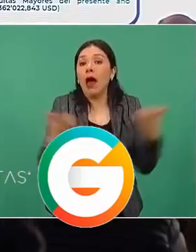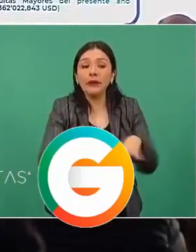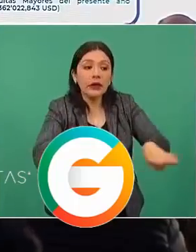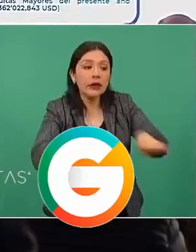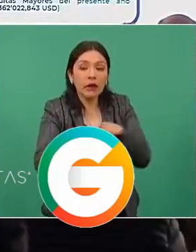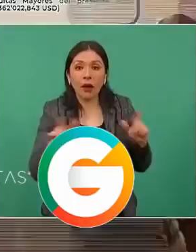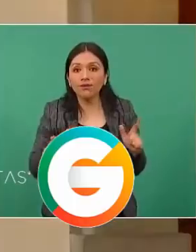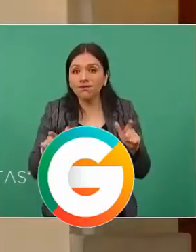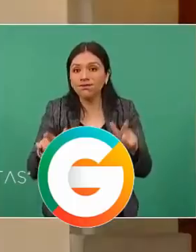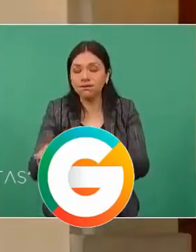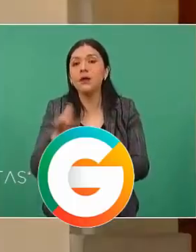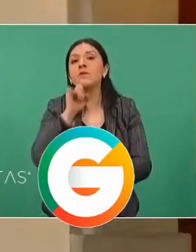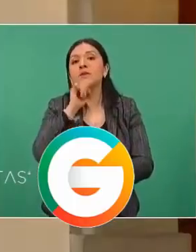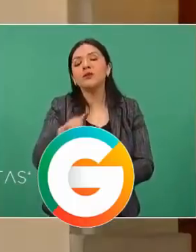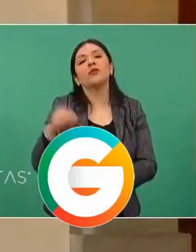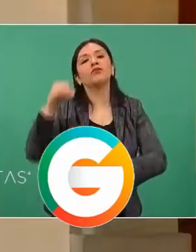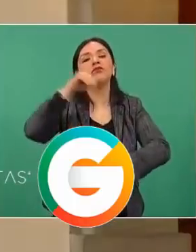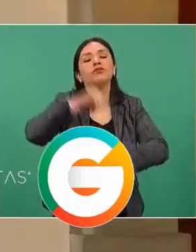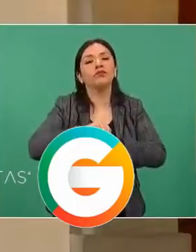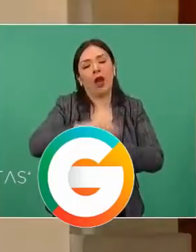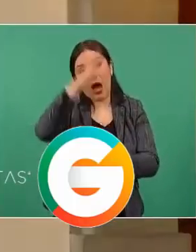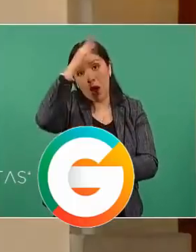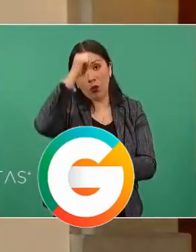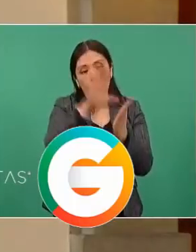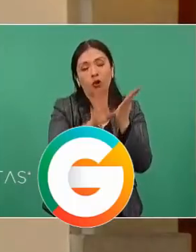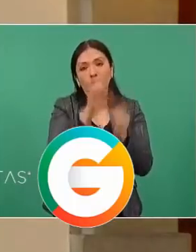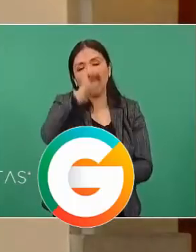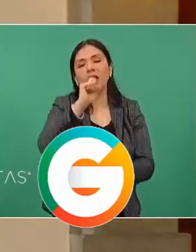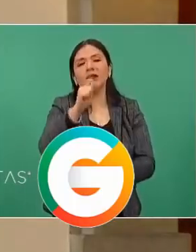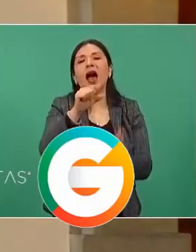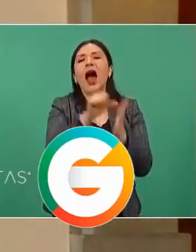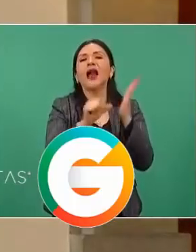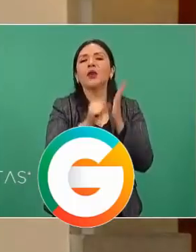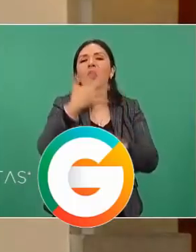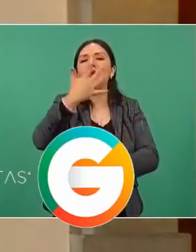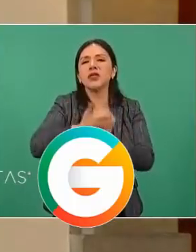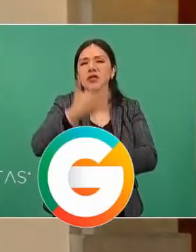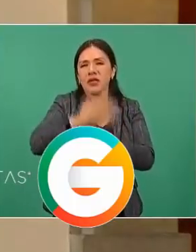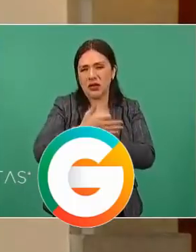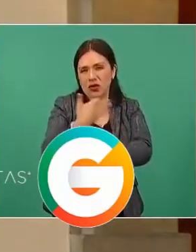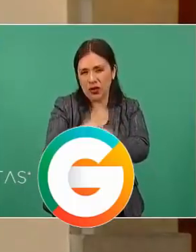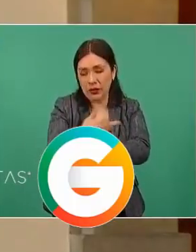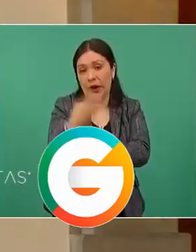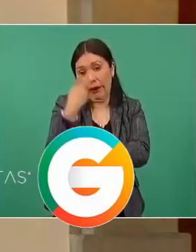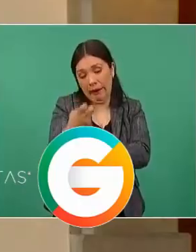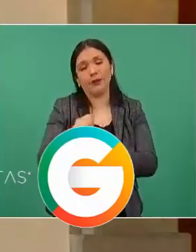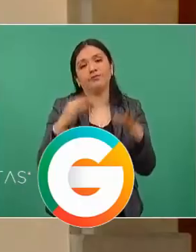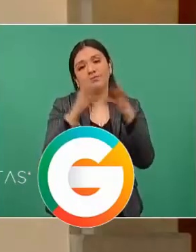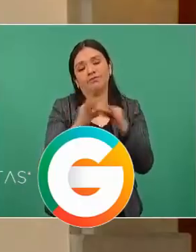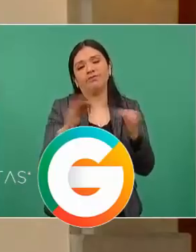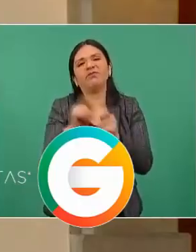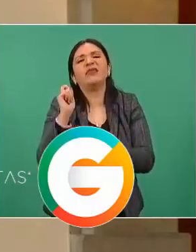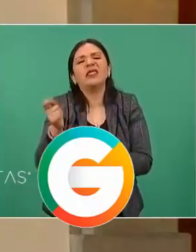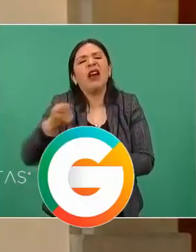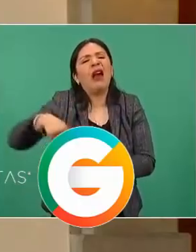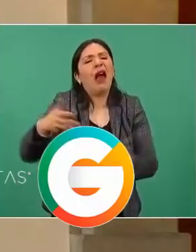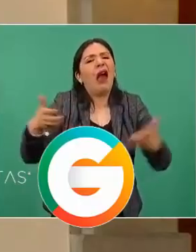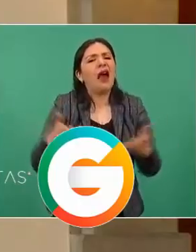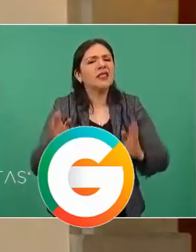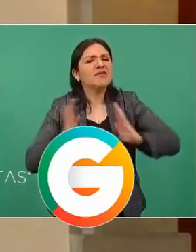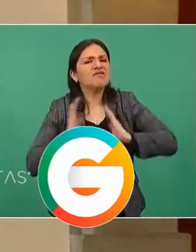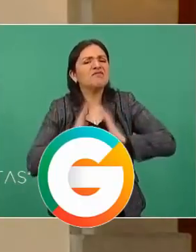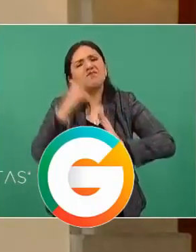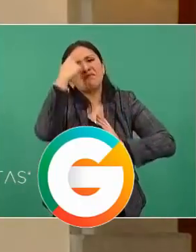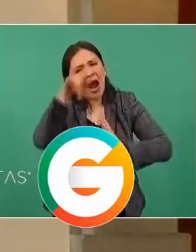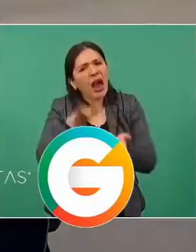establecido en nuestra Constitución, en el quinto transitorio. Entonces, este es el aporte de las Fuerzas Armadas para